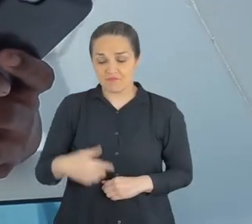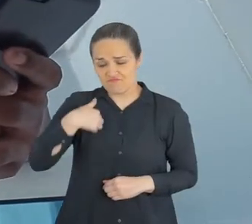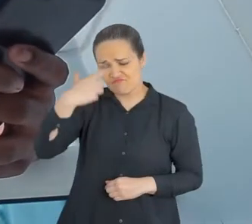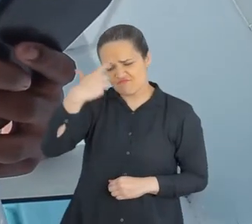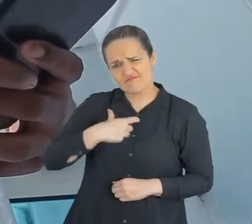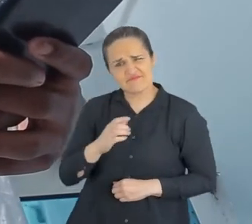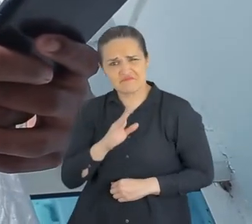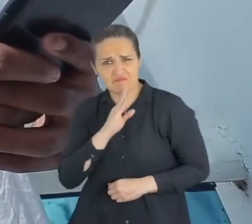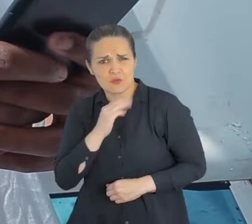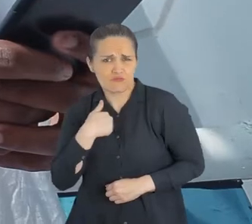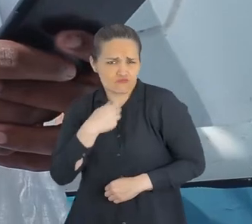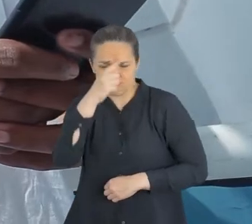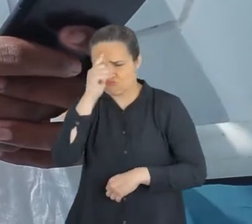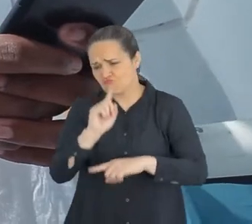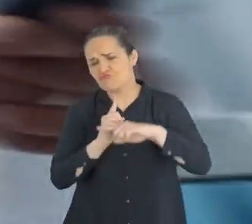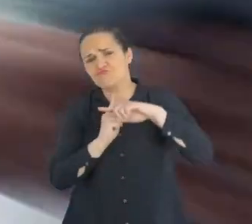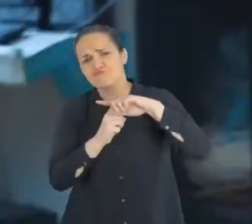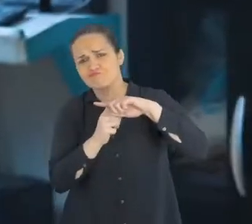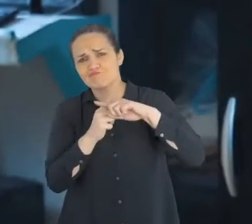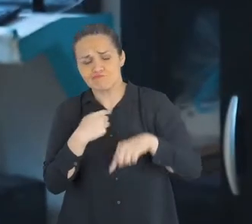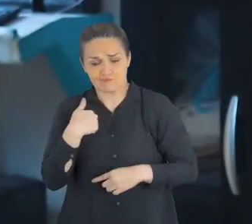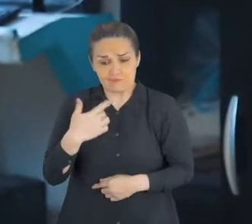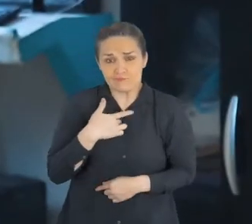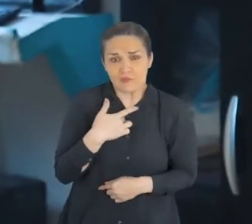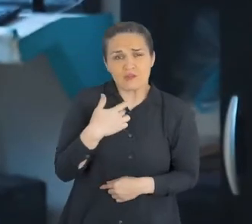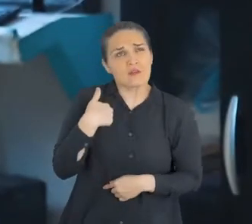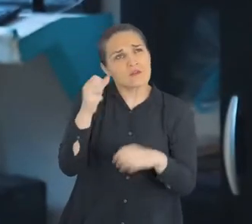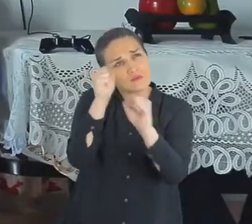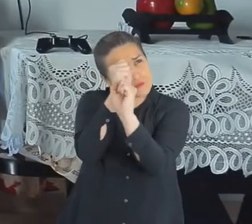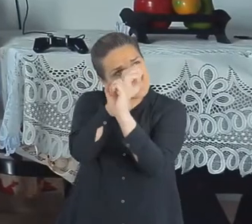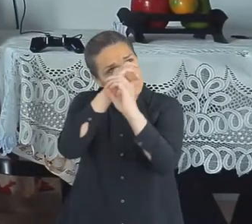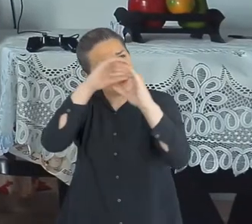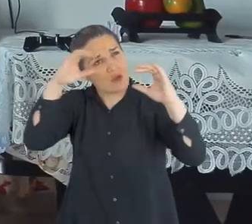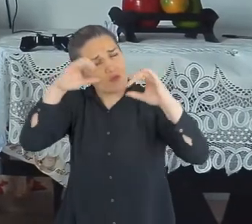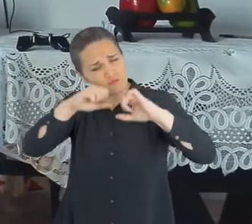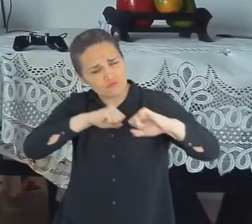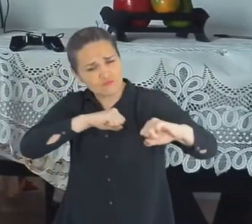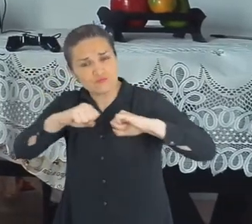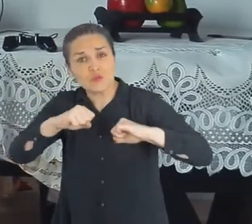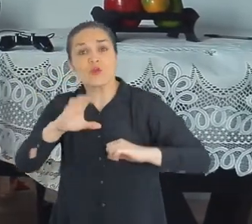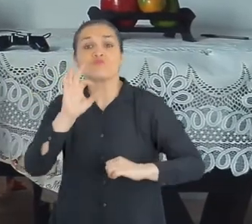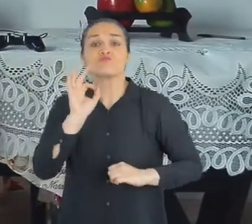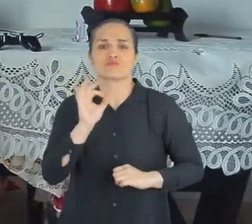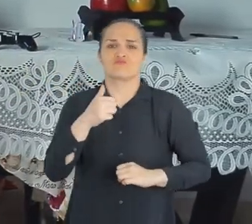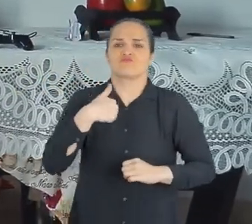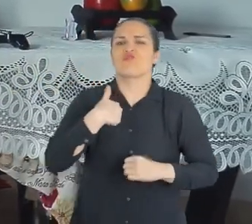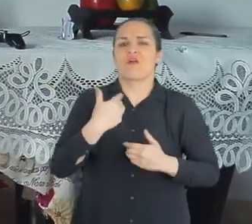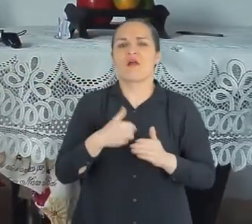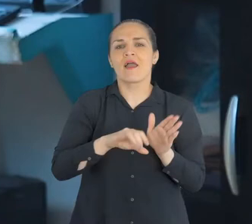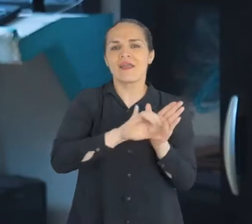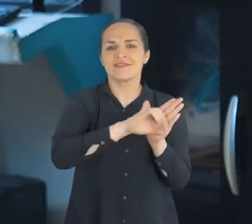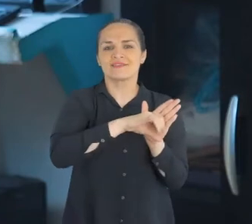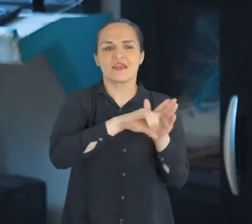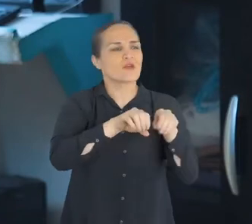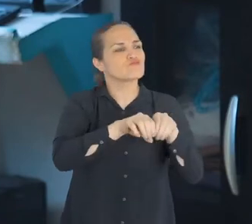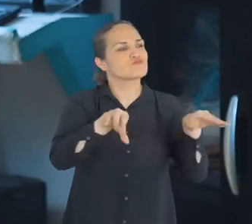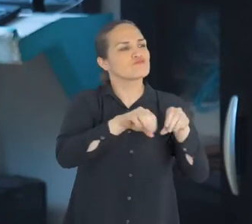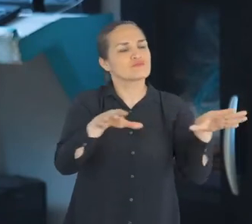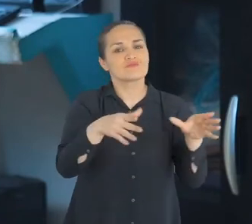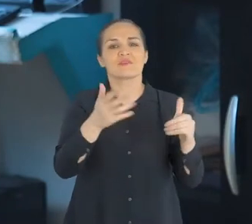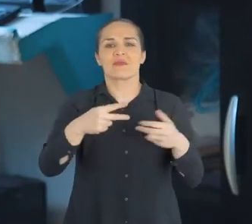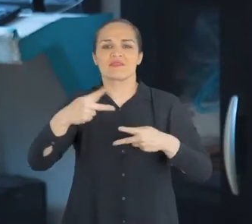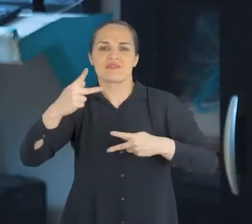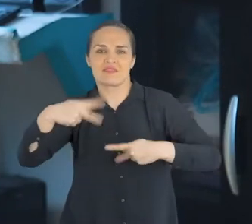Me considero una persona optimista que siempre consigue lo que sueña. Soy Instagram, TikToker e